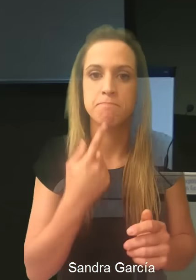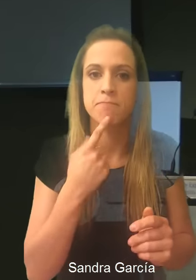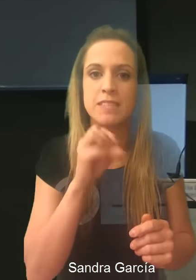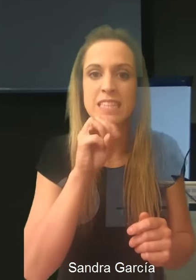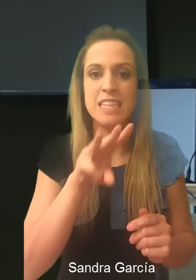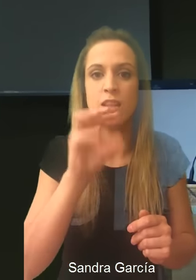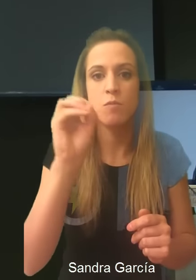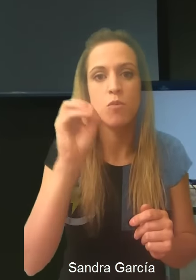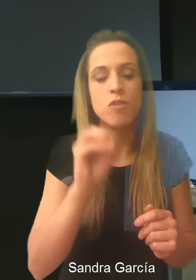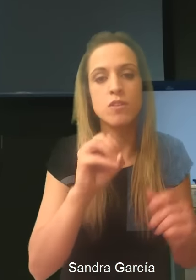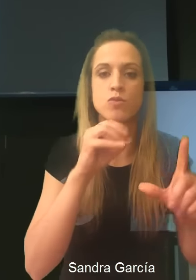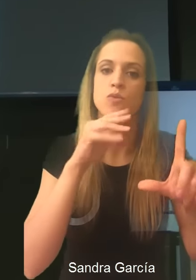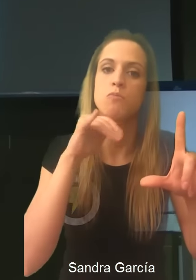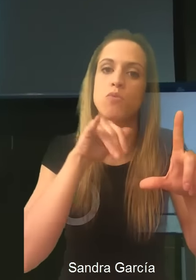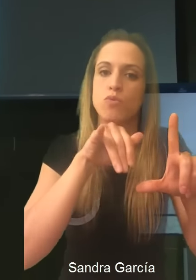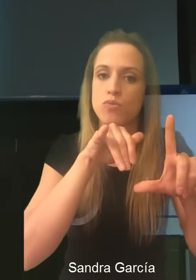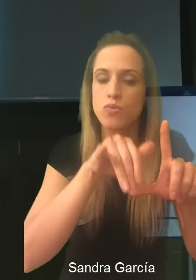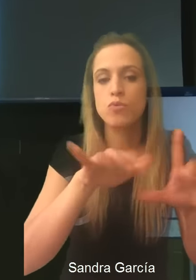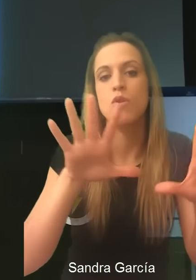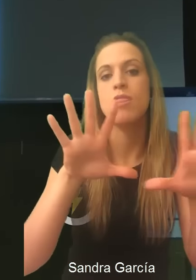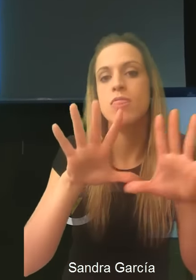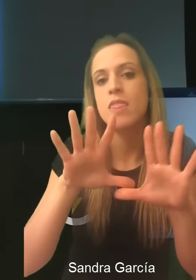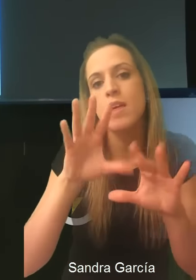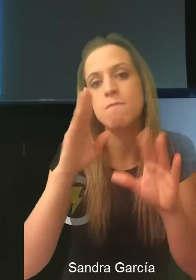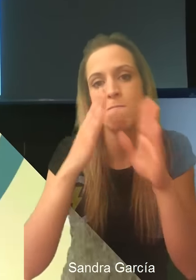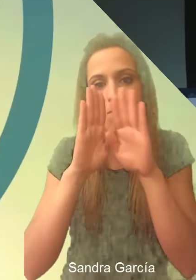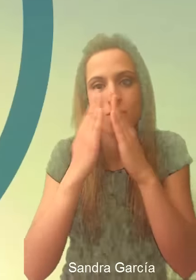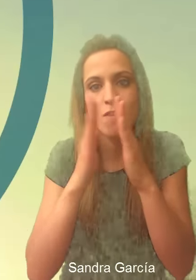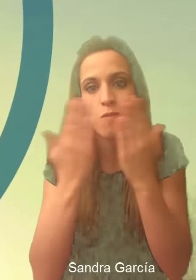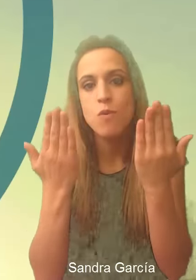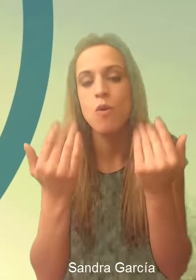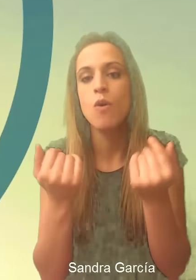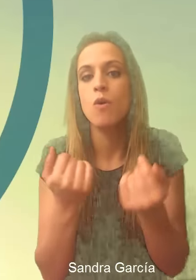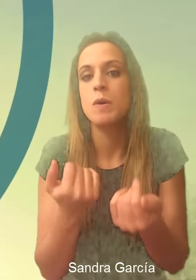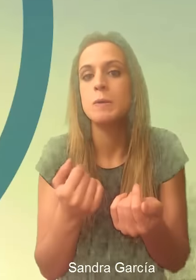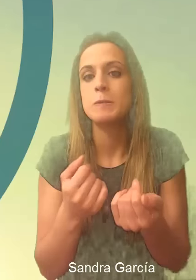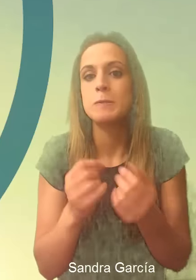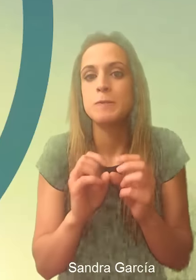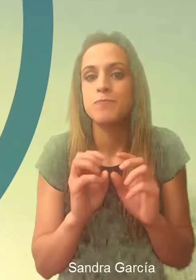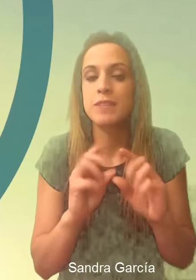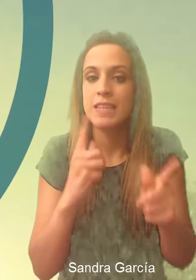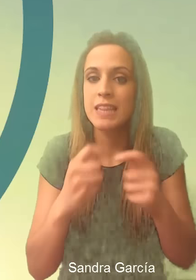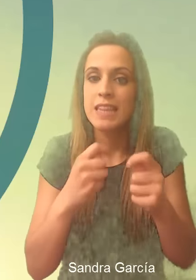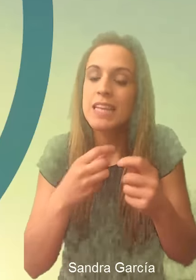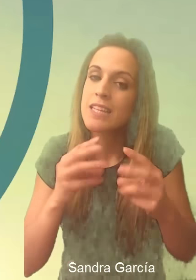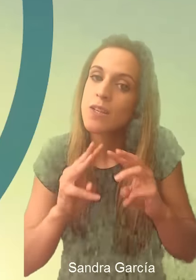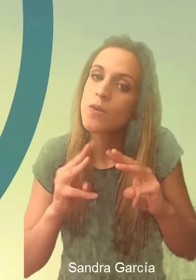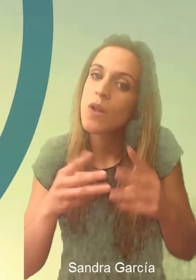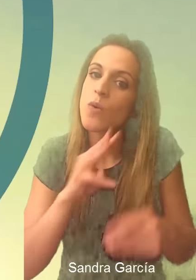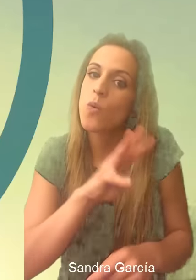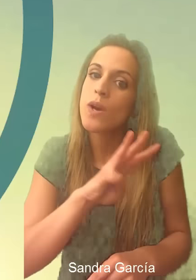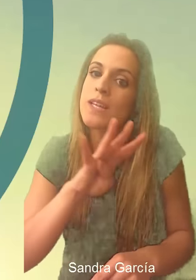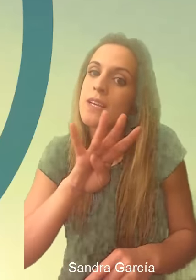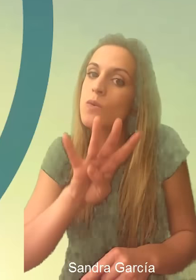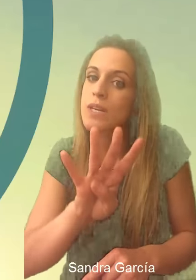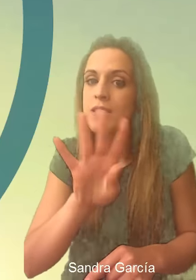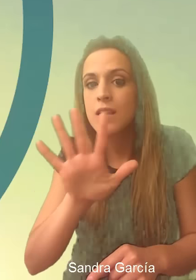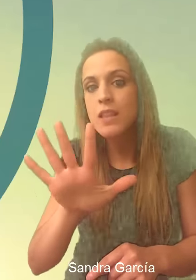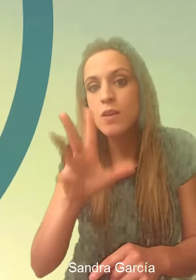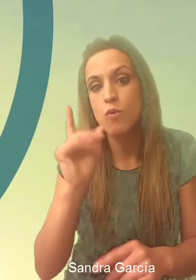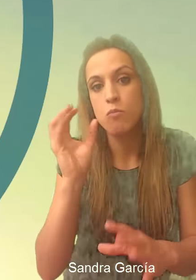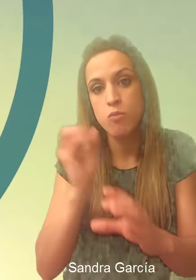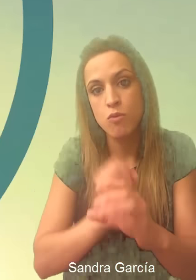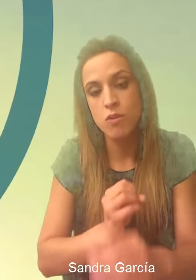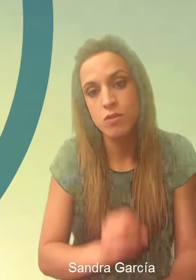dice YouTube un 13%, un 10 Facebook, Twitter, búsqueda de Google, tienda online un 45. La suma de esos quesos da